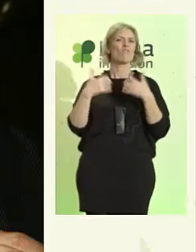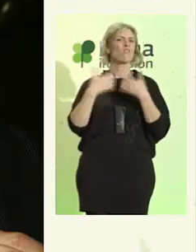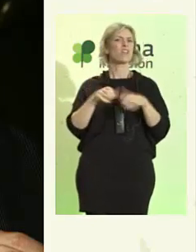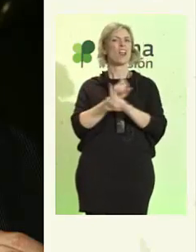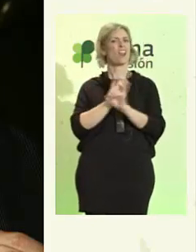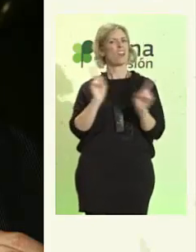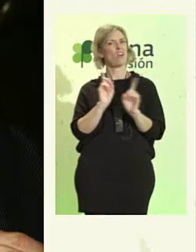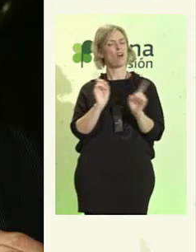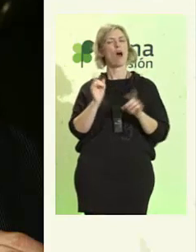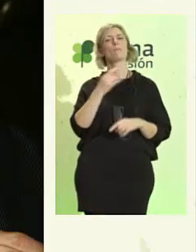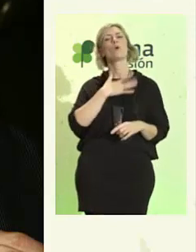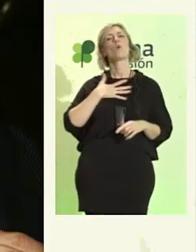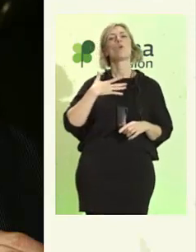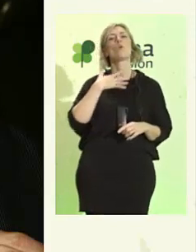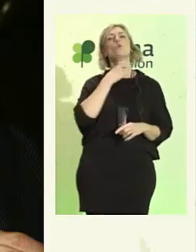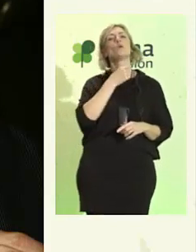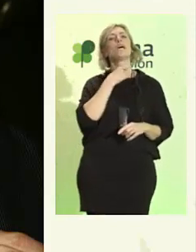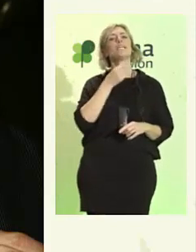Patrick.